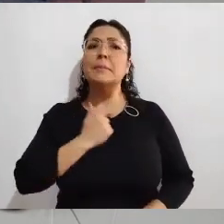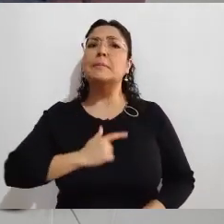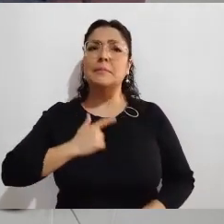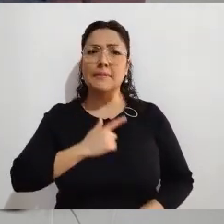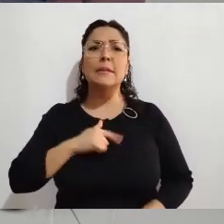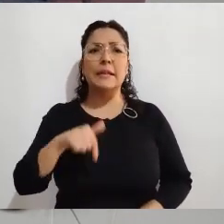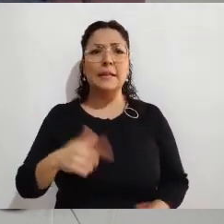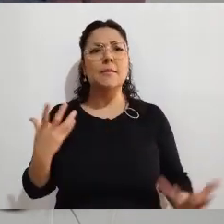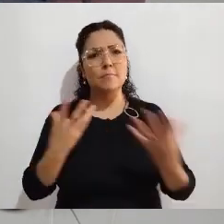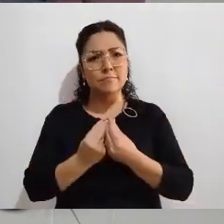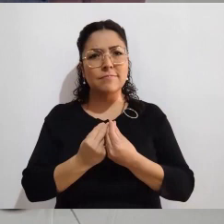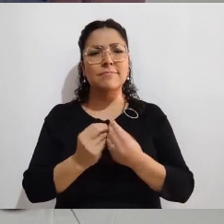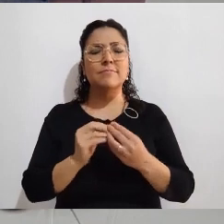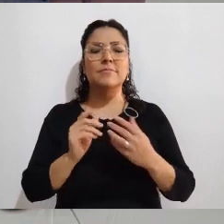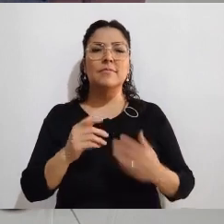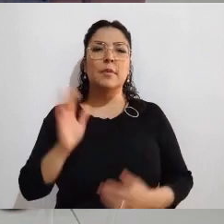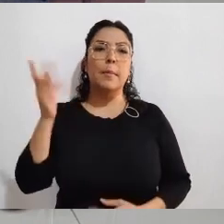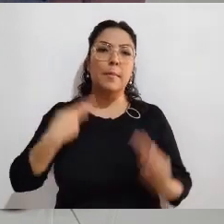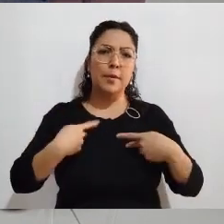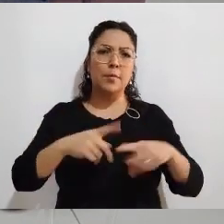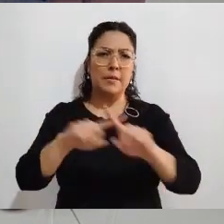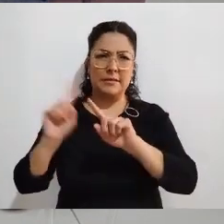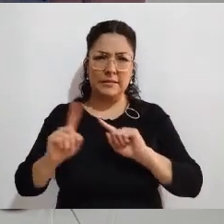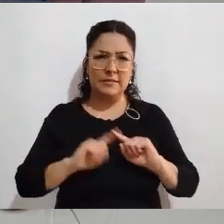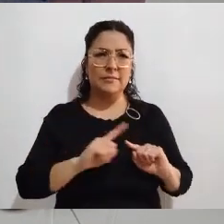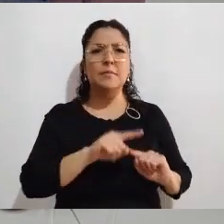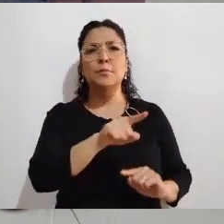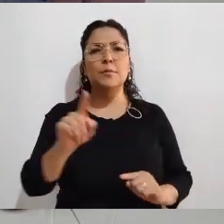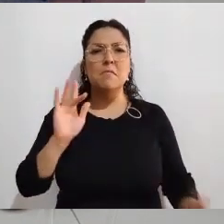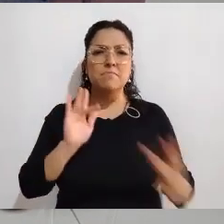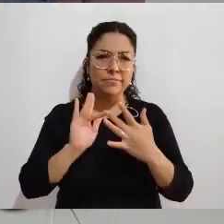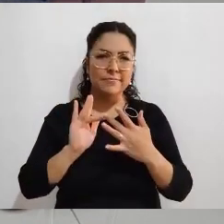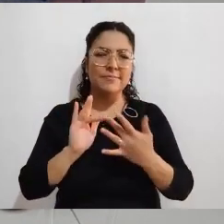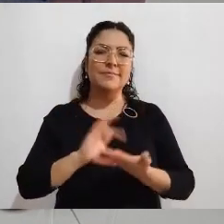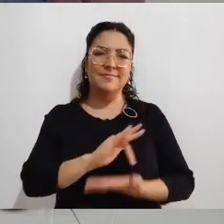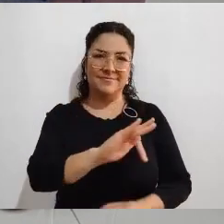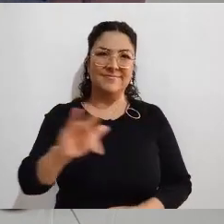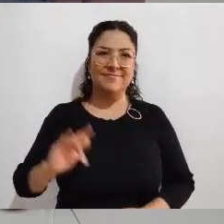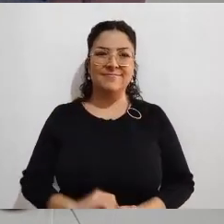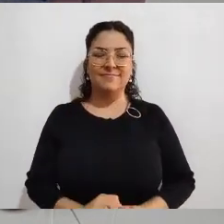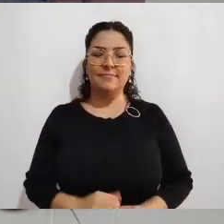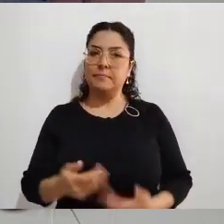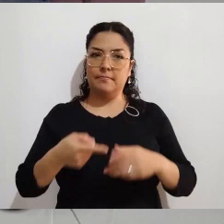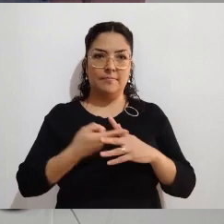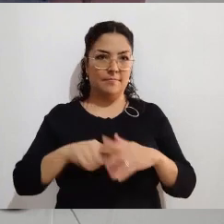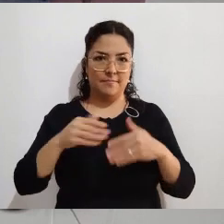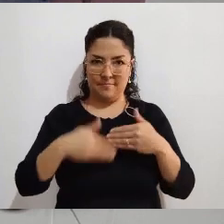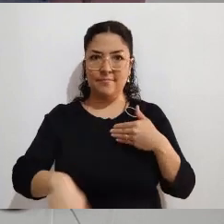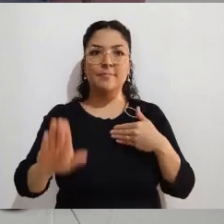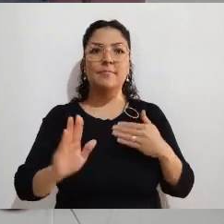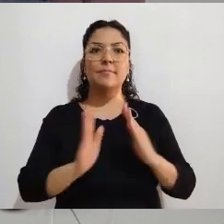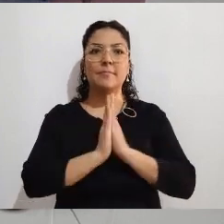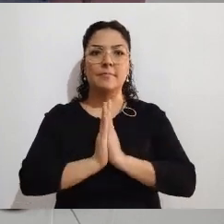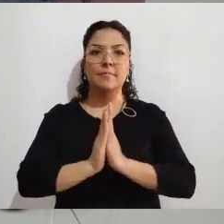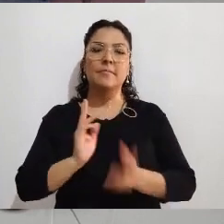estar por aquí en el programa de La Urna. Saludar a todas las personas que nos hacen el favor de darnos su atención. pues, adelante, listos para